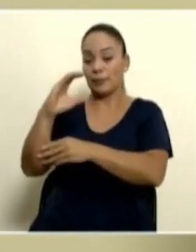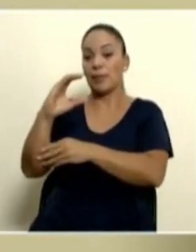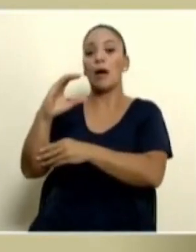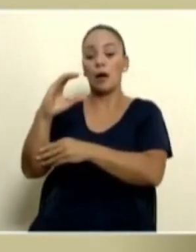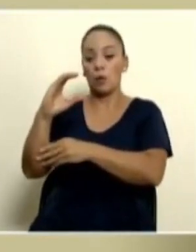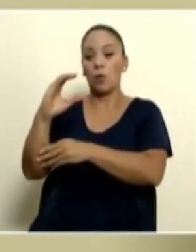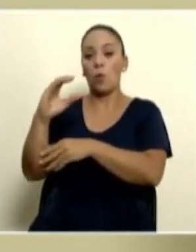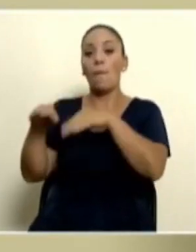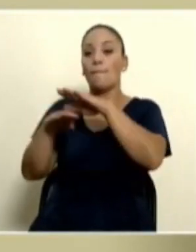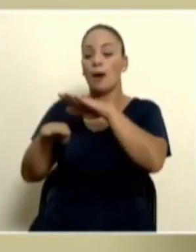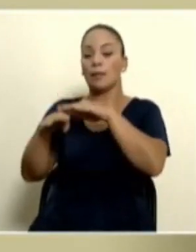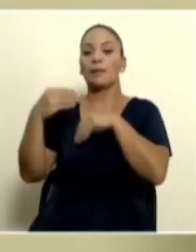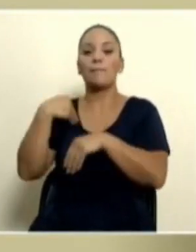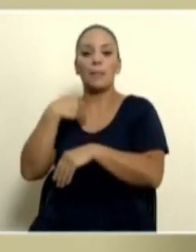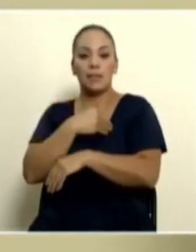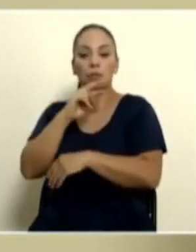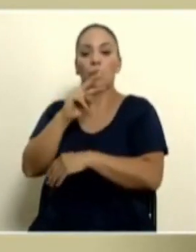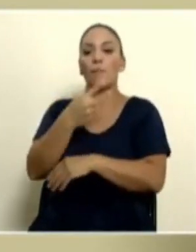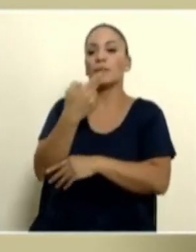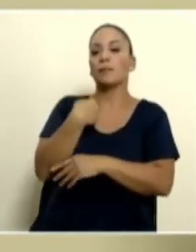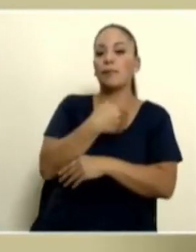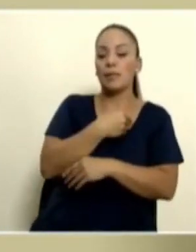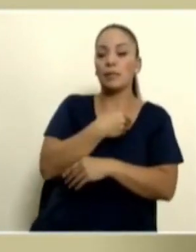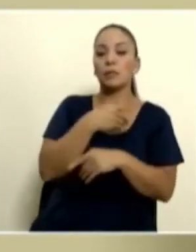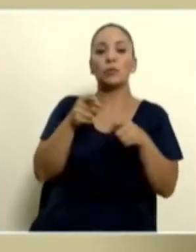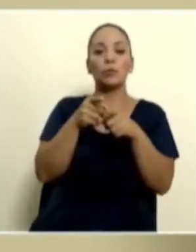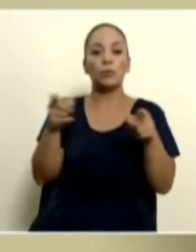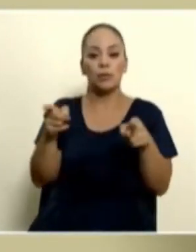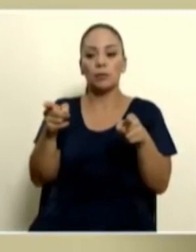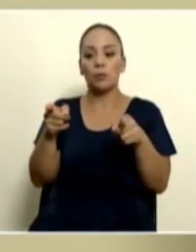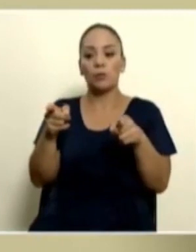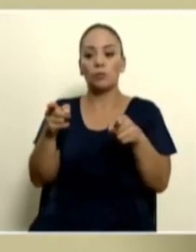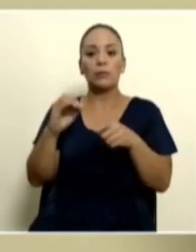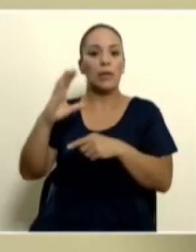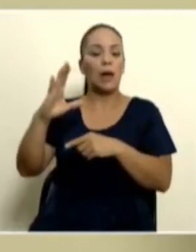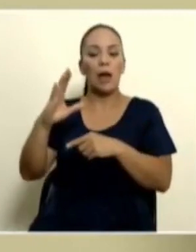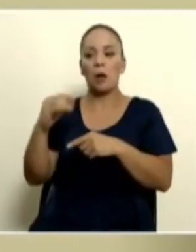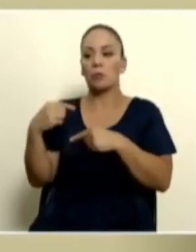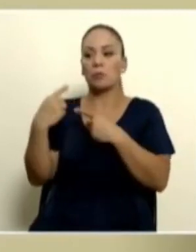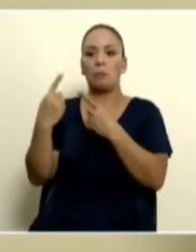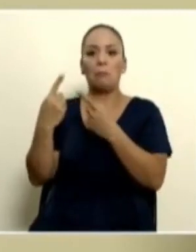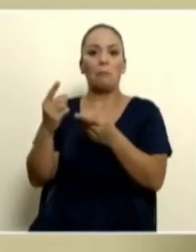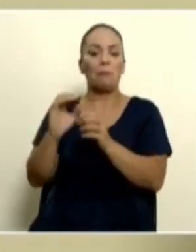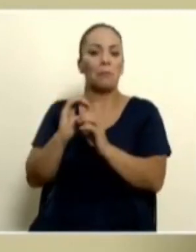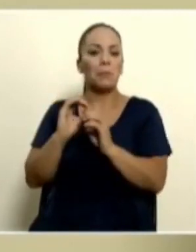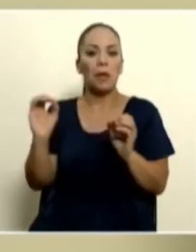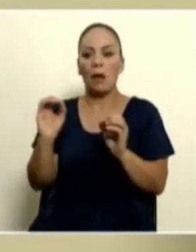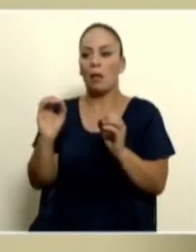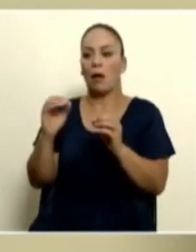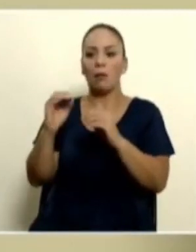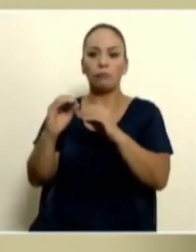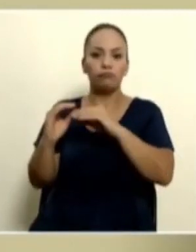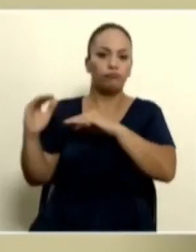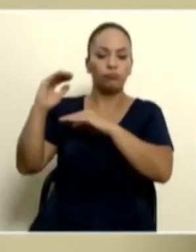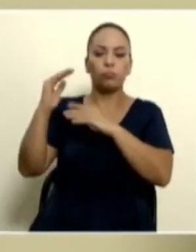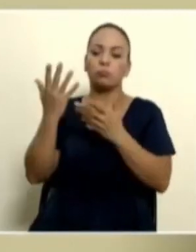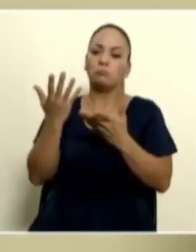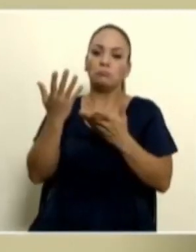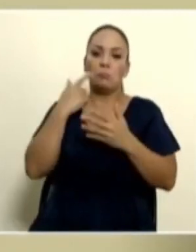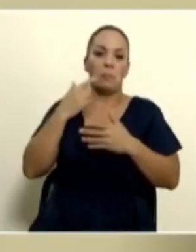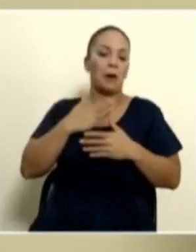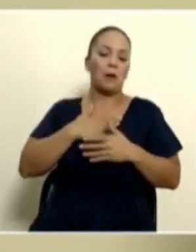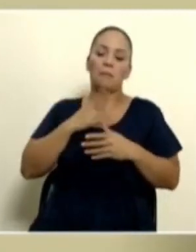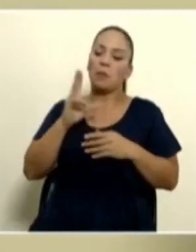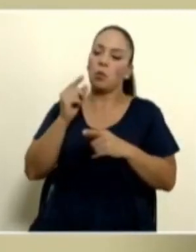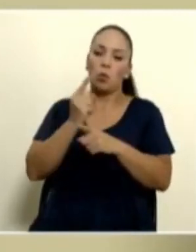de los ministros y viceministros han estado congelados. A mí no me parece apropiado y creo